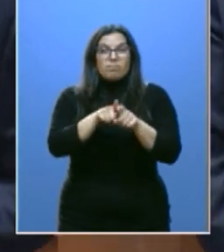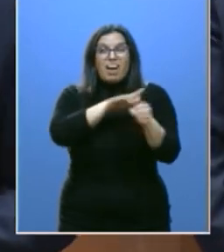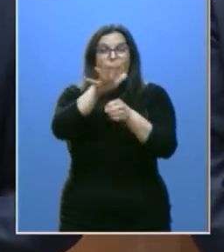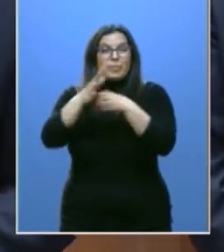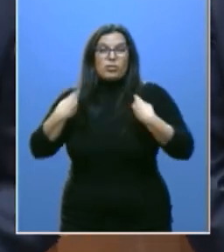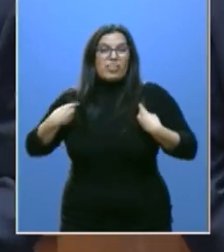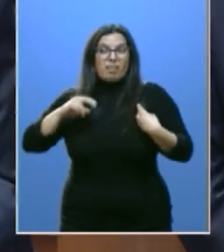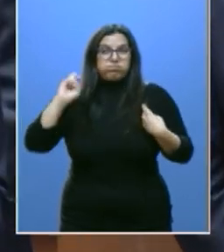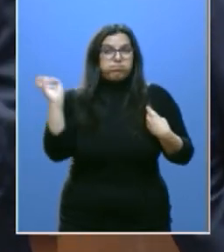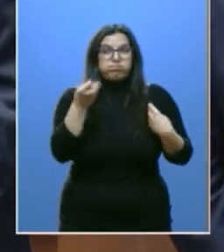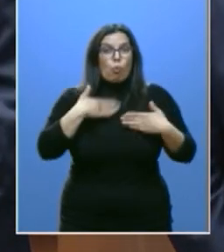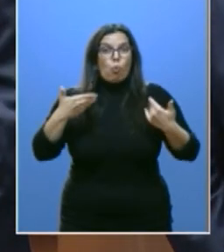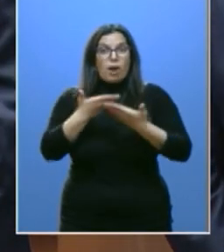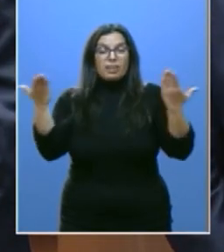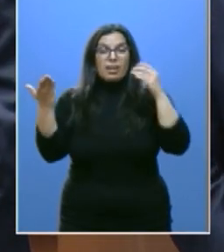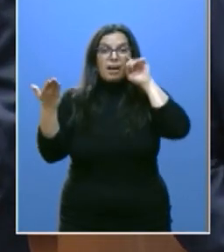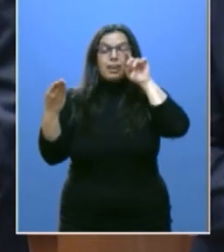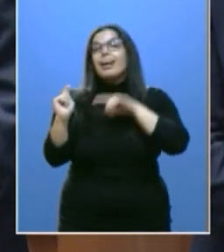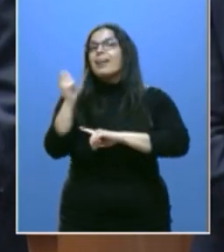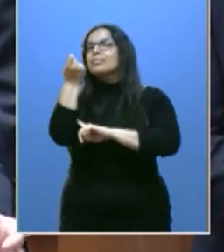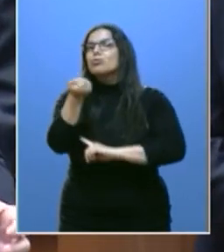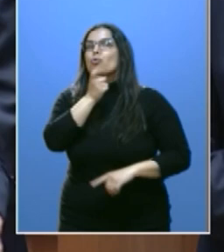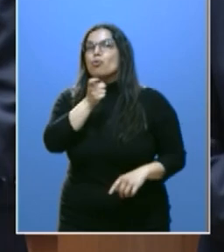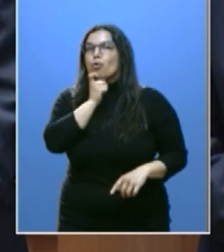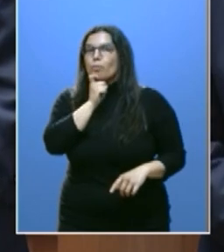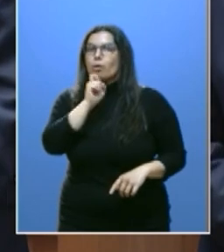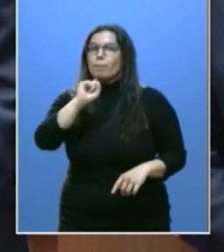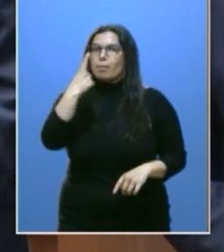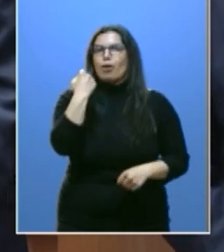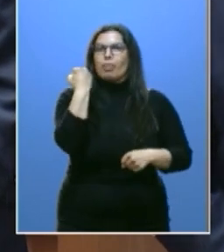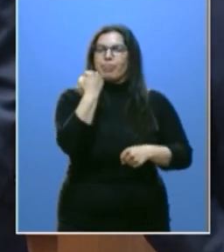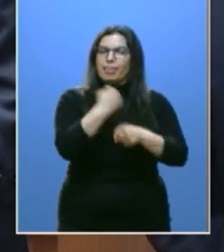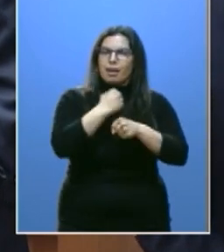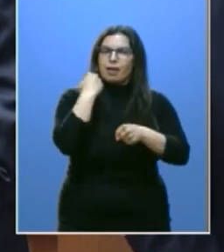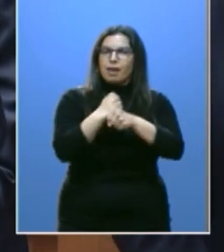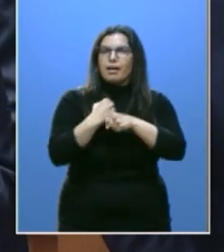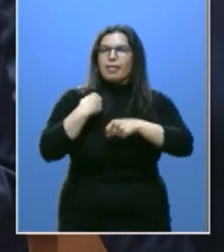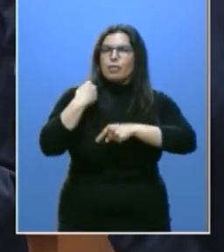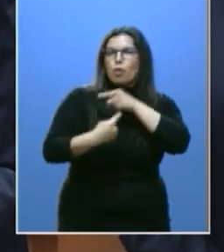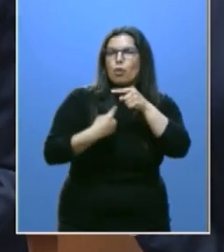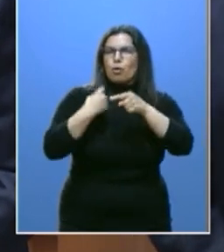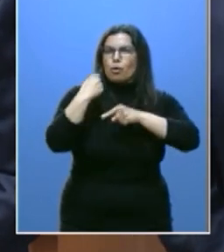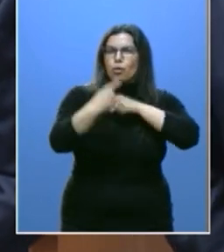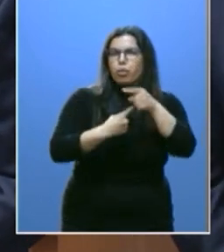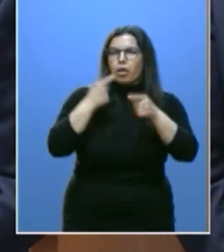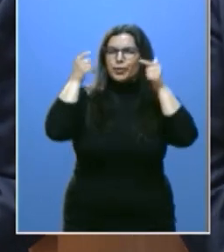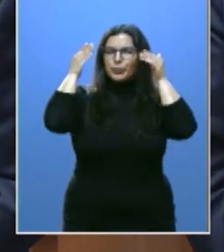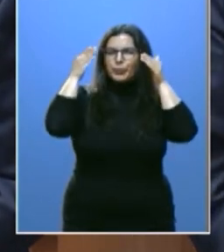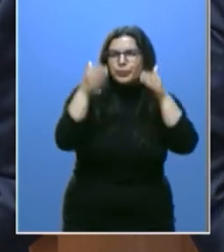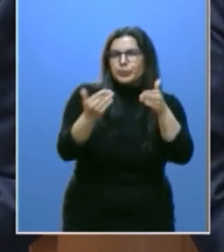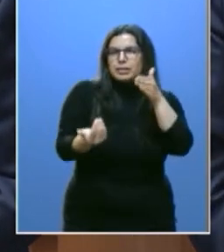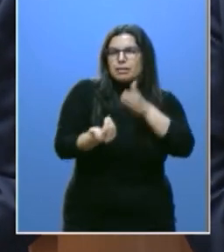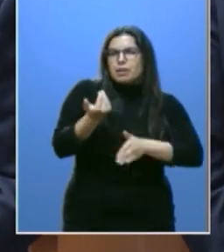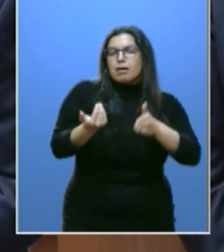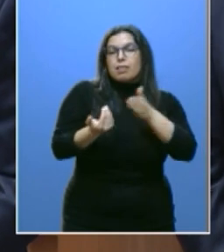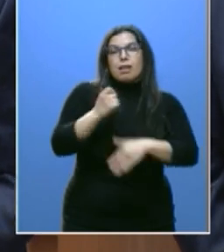vida, el éxito se consigue con trabajo diario, con dedicación constante y, sobre